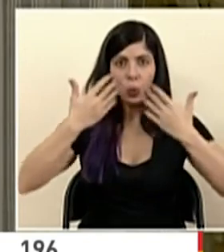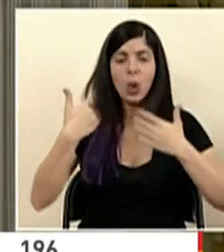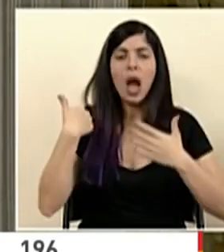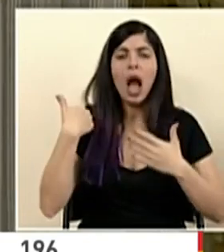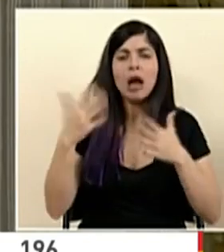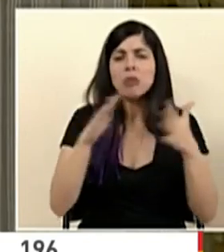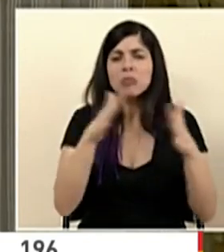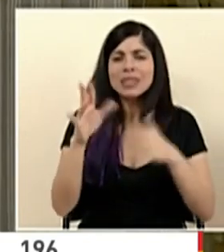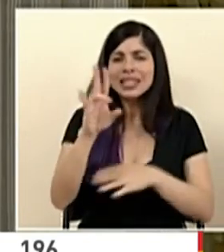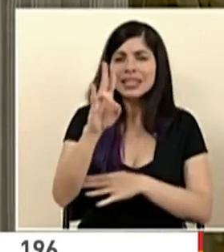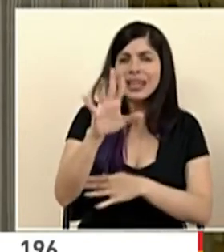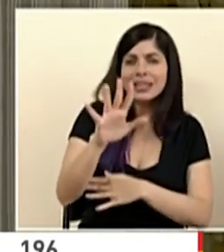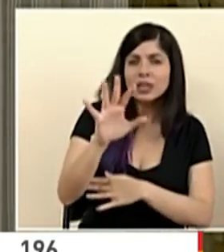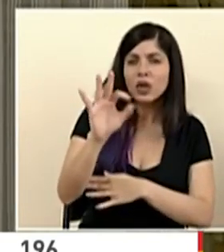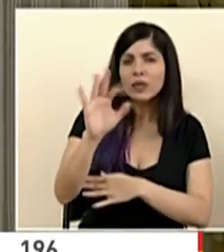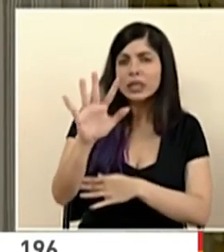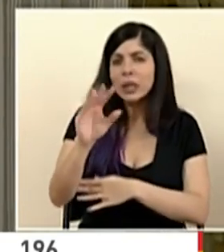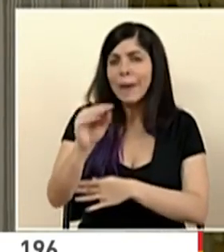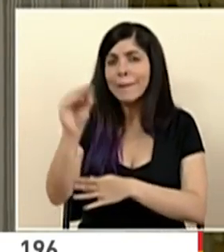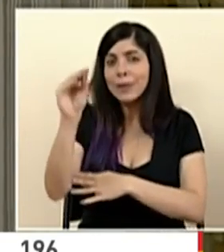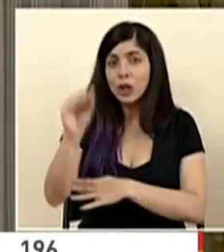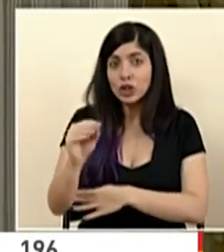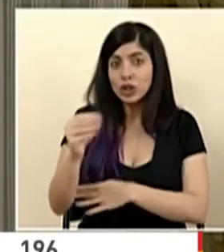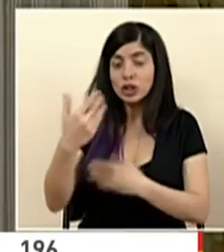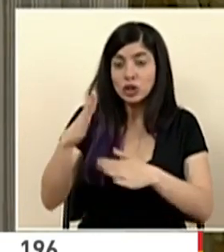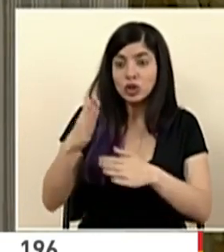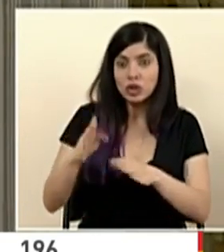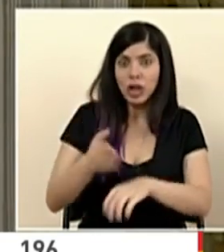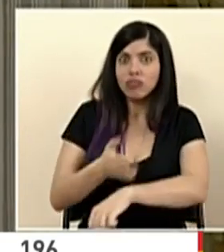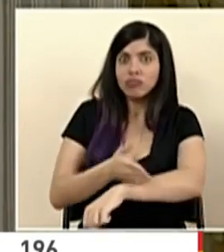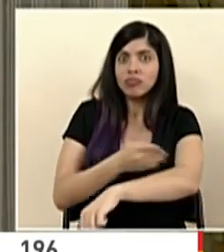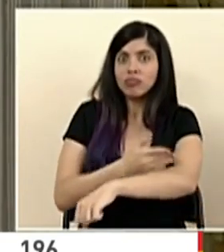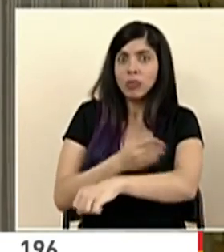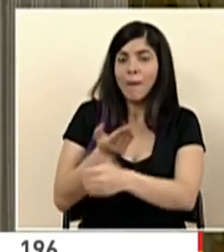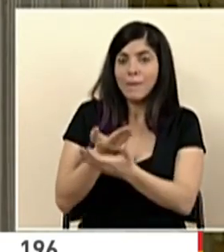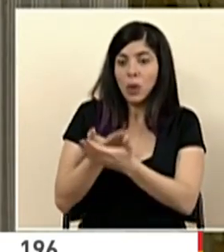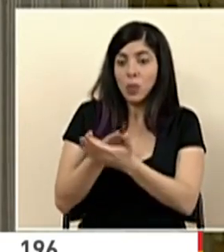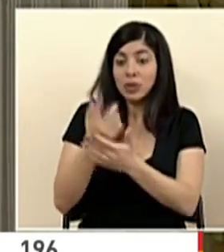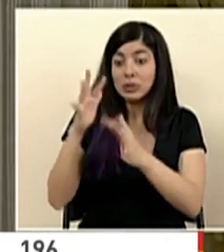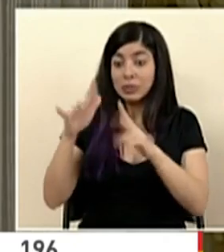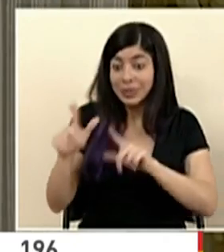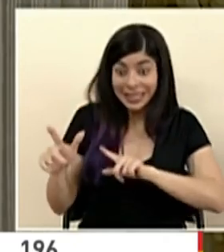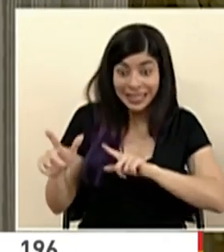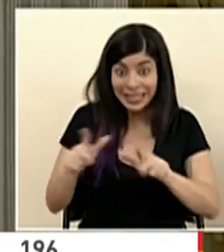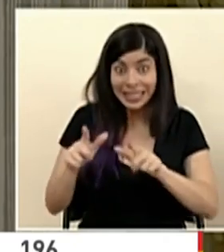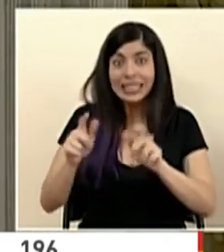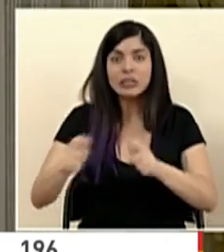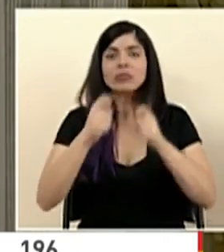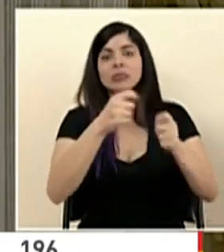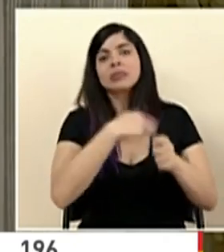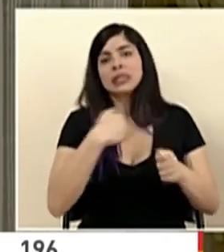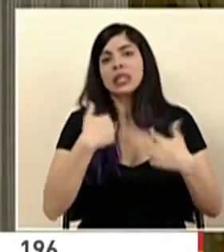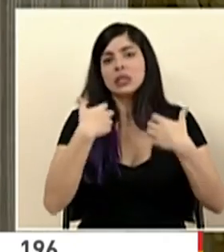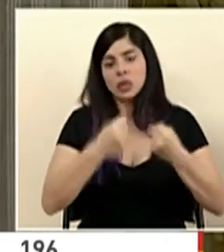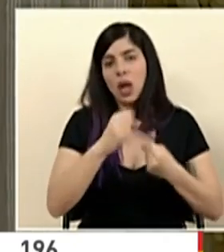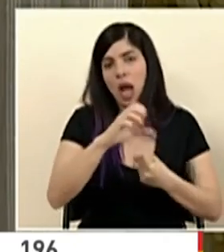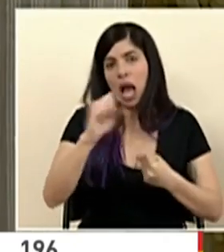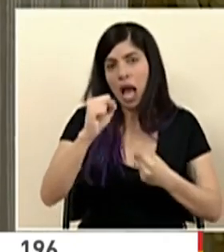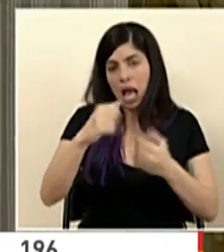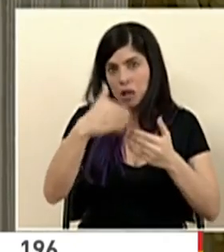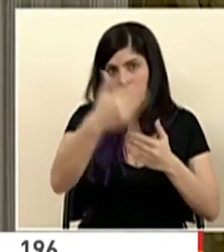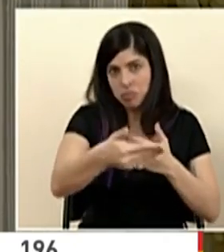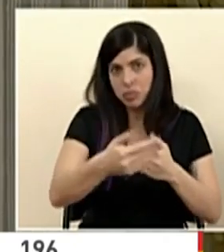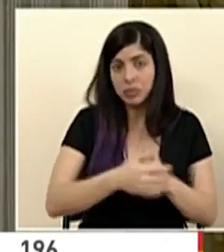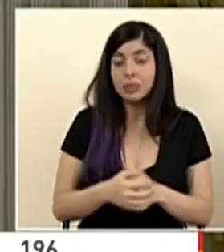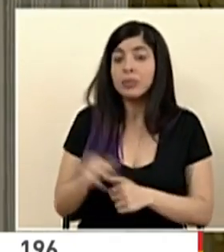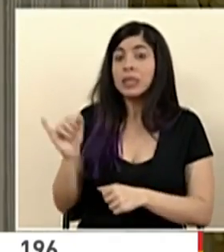75 y 95% de desarrolladas para presentar a las autoridades del Ministerio de Salud y la Caga Costarricense del Seguro Social.